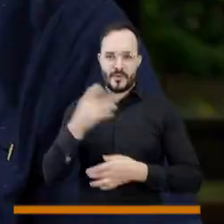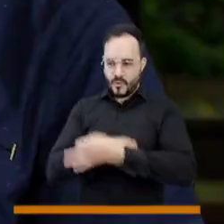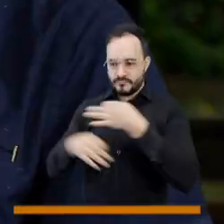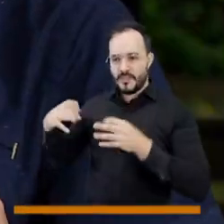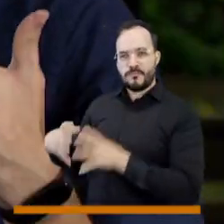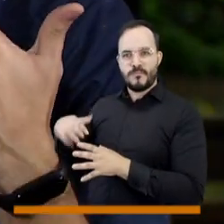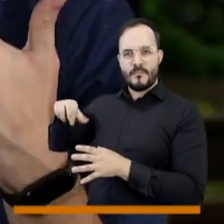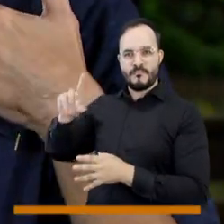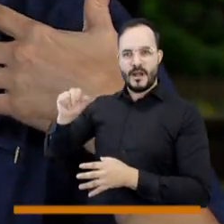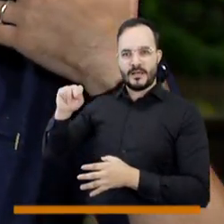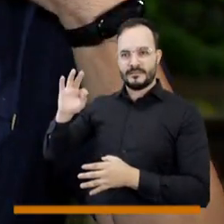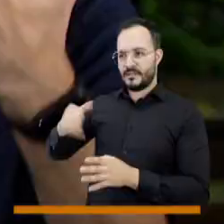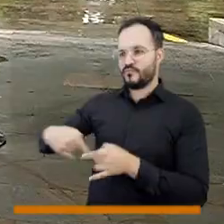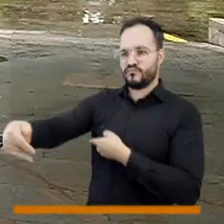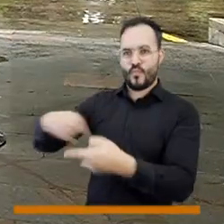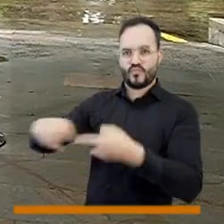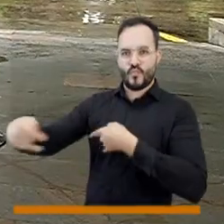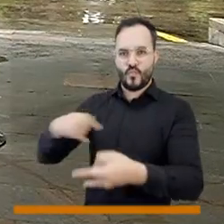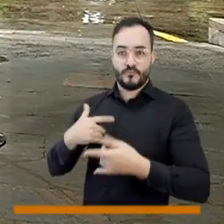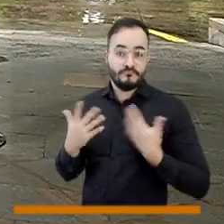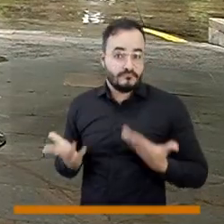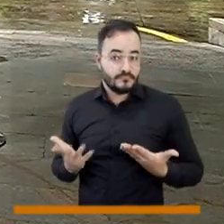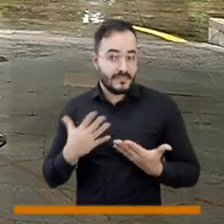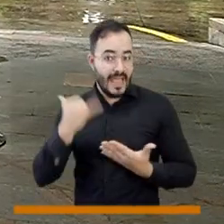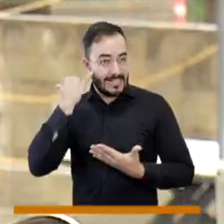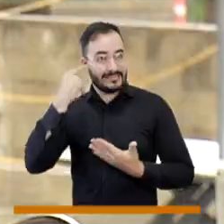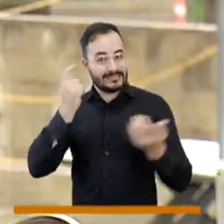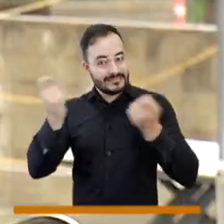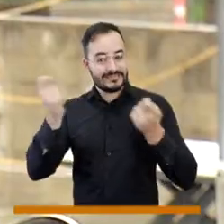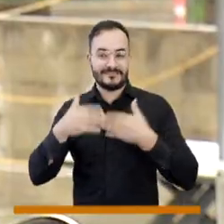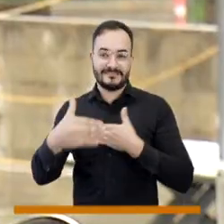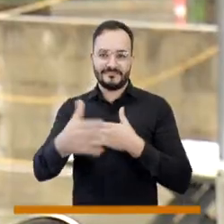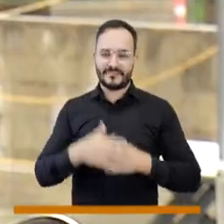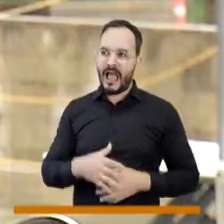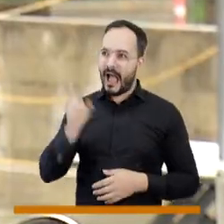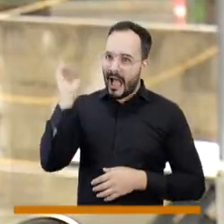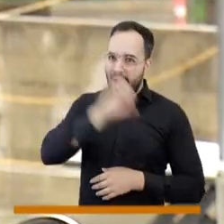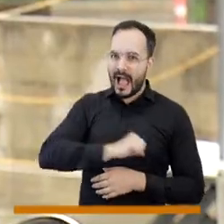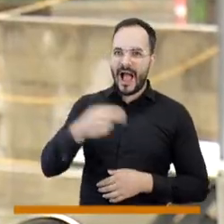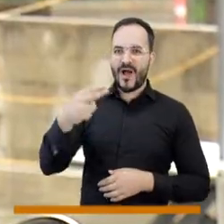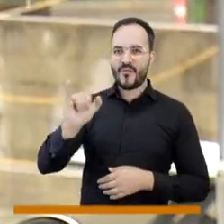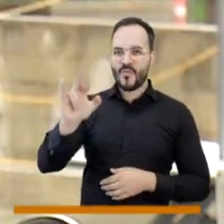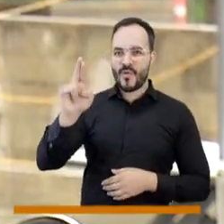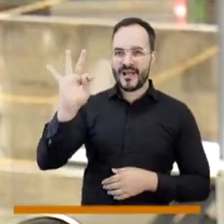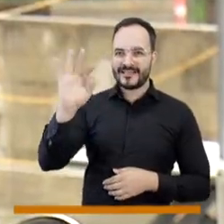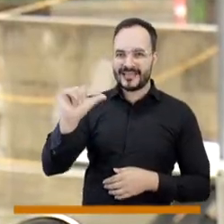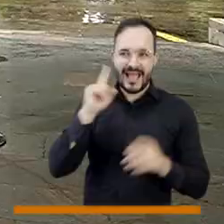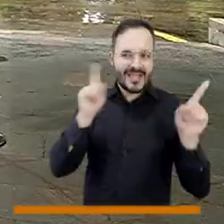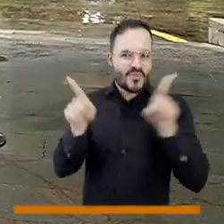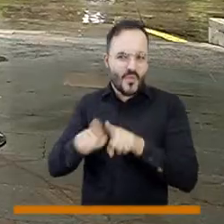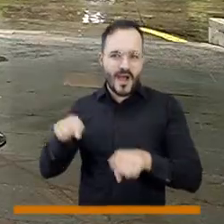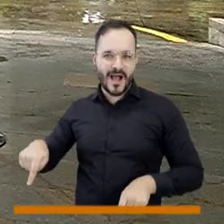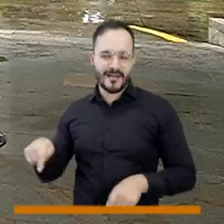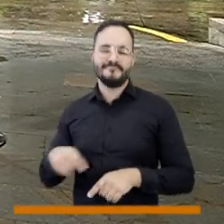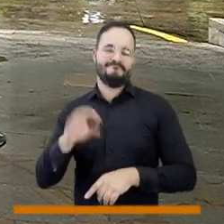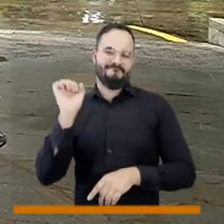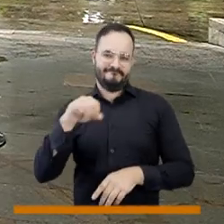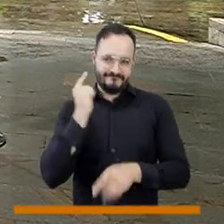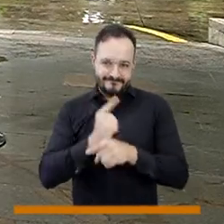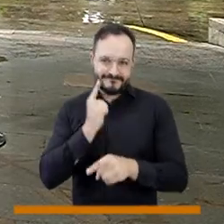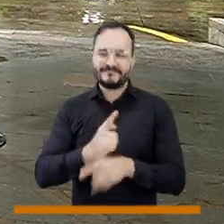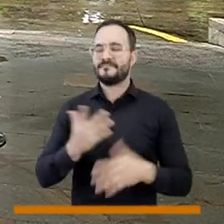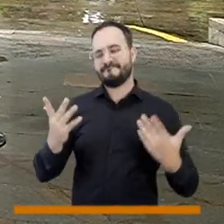públicas de Medellín debe empezar a entender a ver esto cómo cambia Huertas de energía en el barrio El Salvador